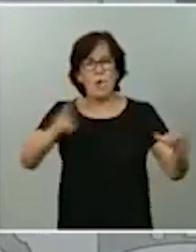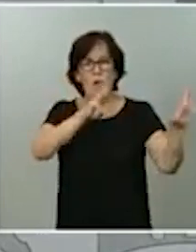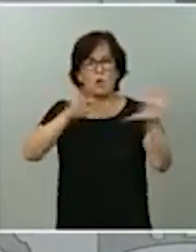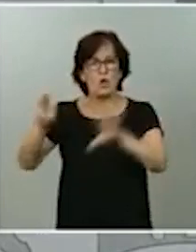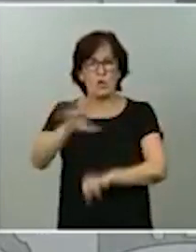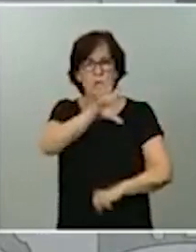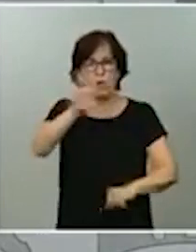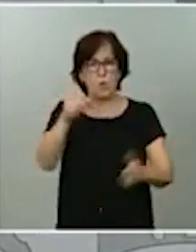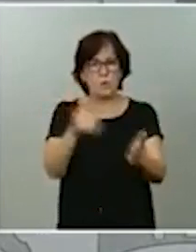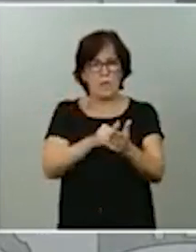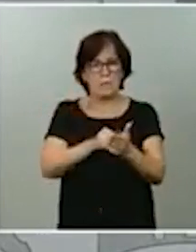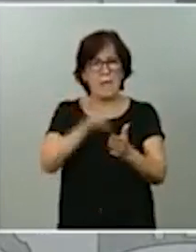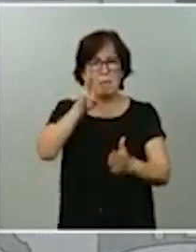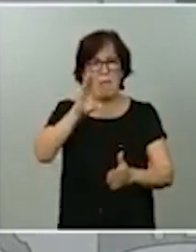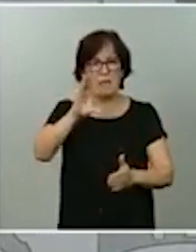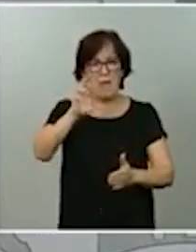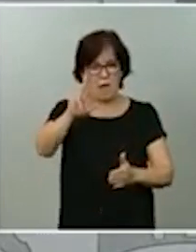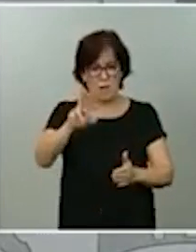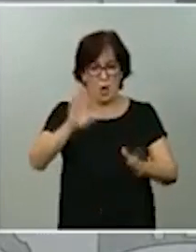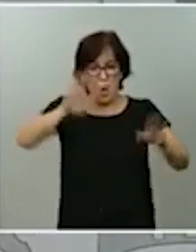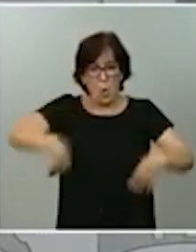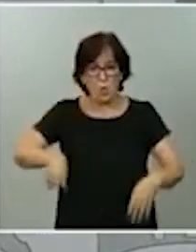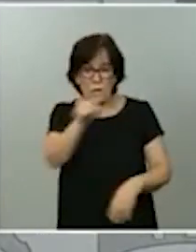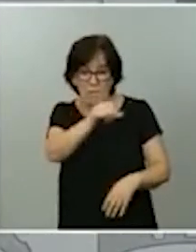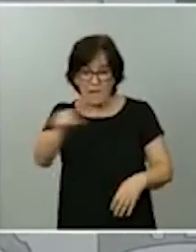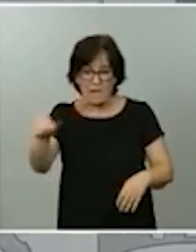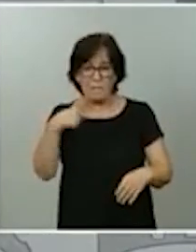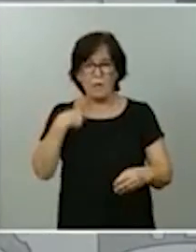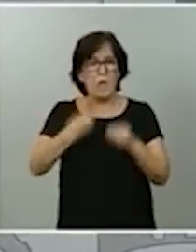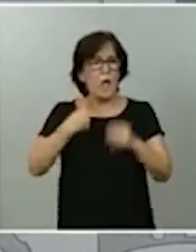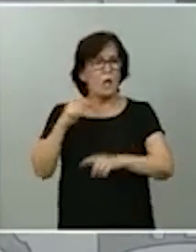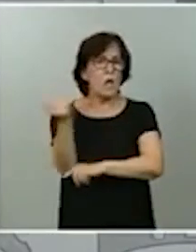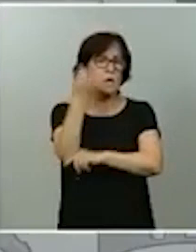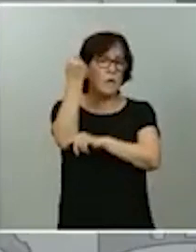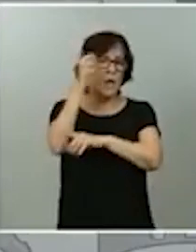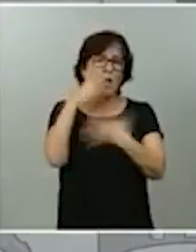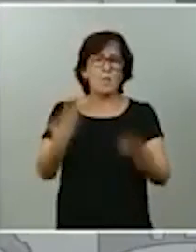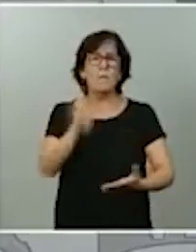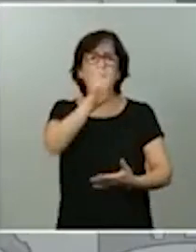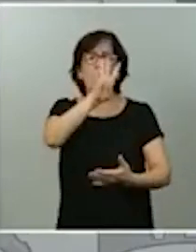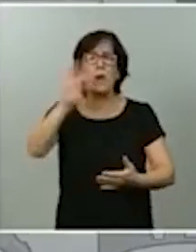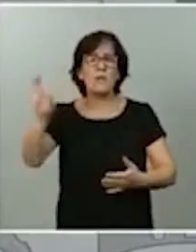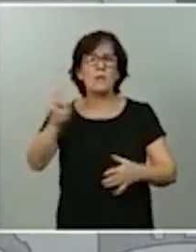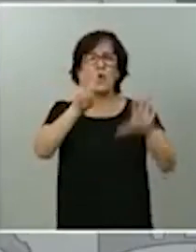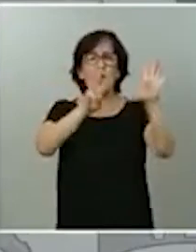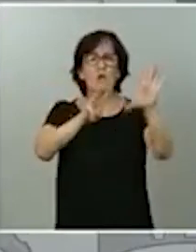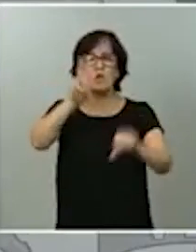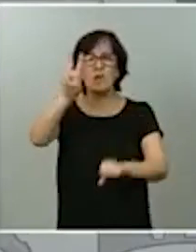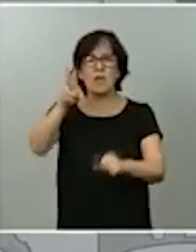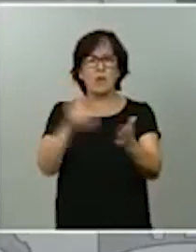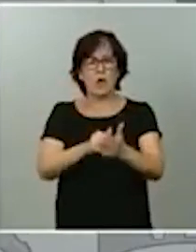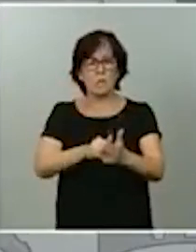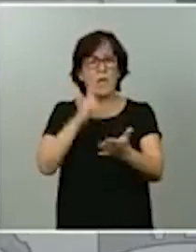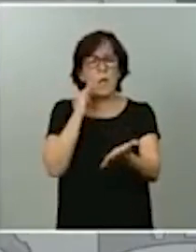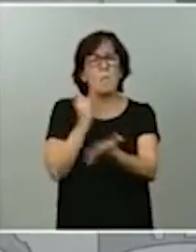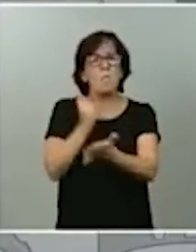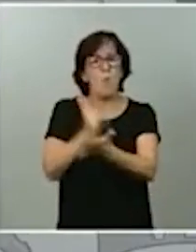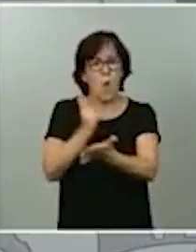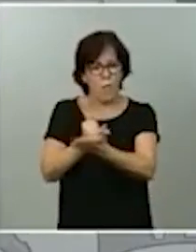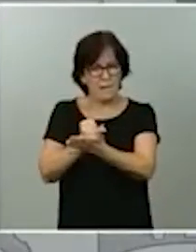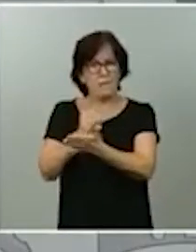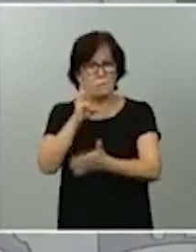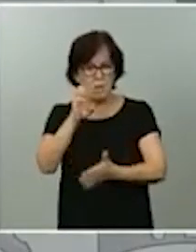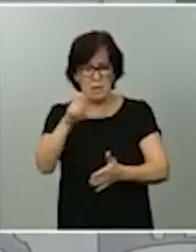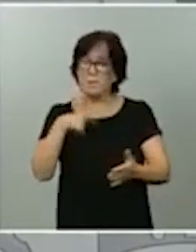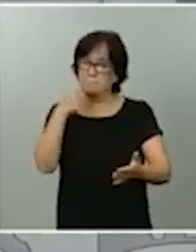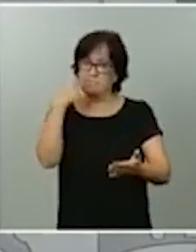PCRs. En la última semana se ha alcanzado el récord de más de 482.000 pruebas PCR. Para que se hagan una